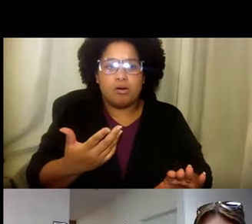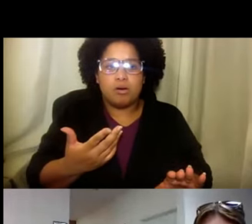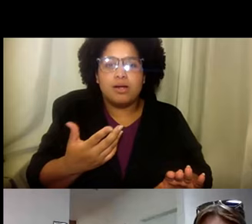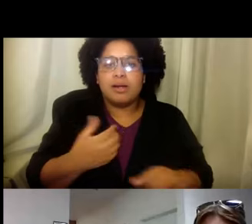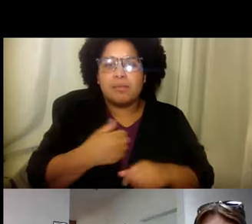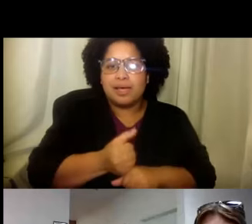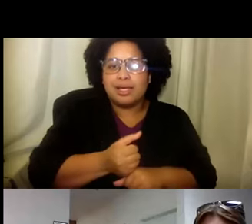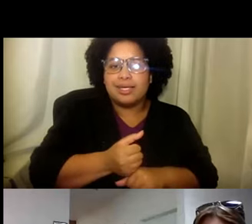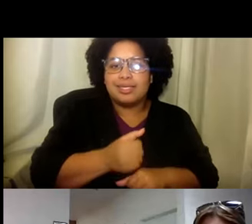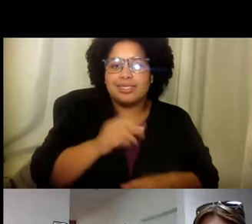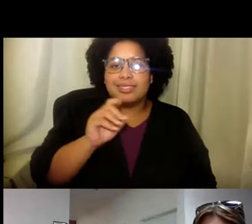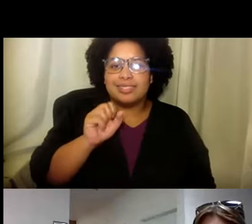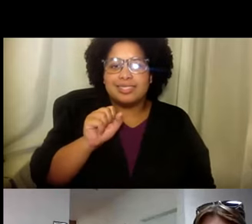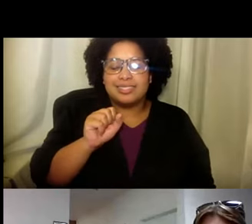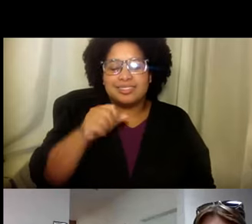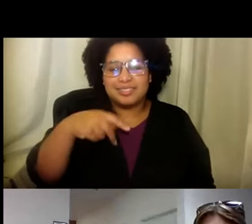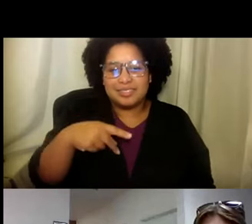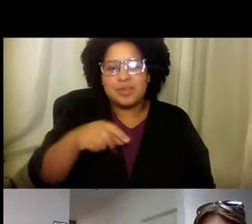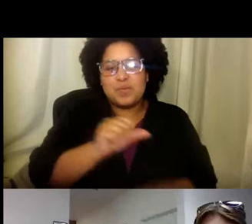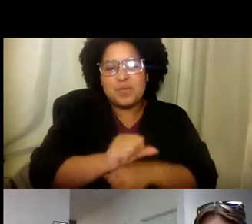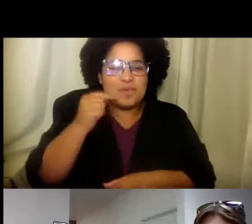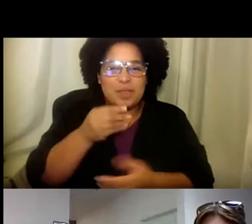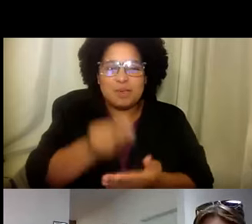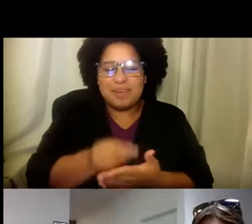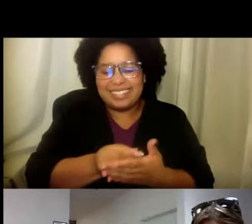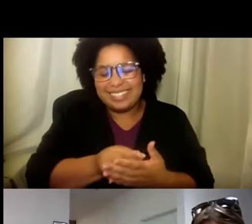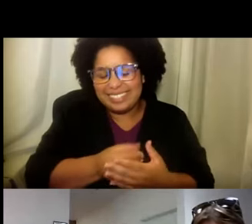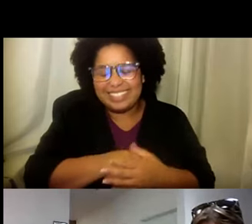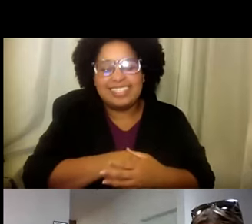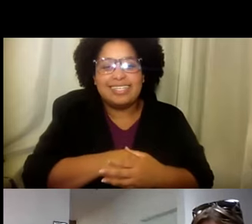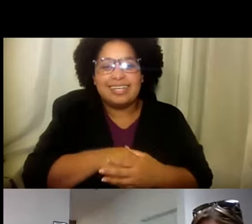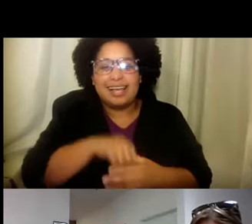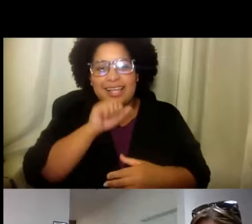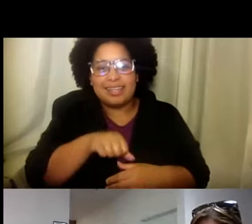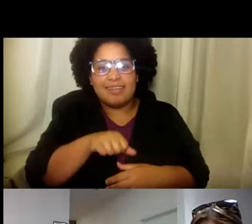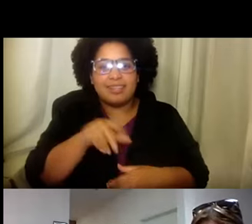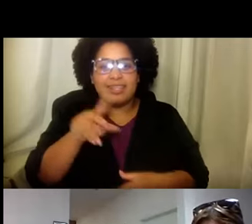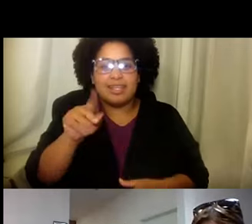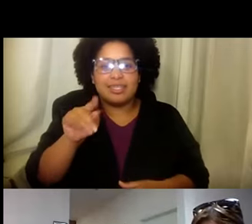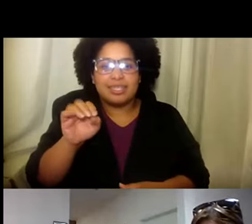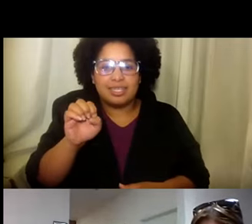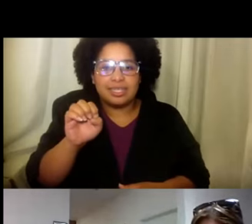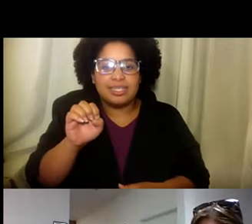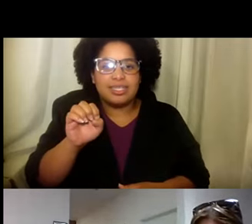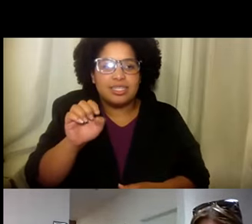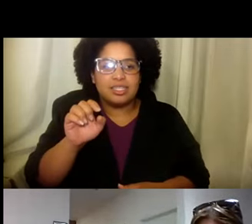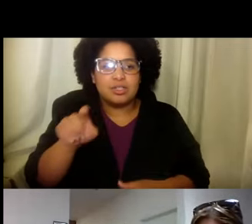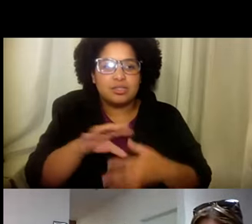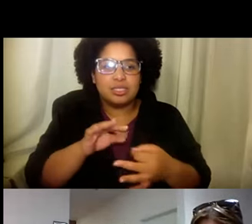Que están. Haciendo. Un trabajo. Excelentísimo. Y. Me encanta. hecho.